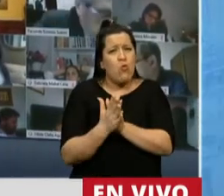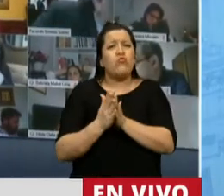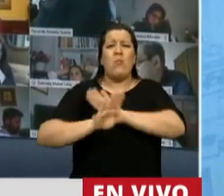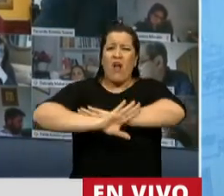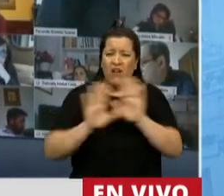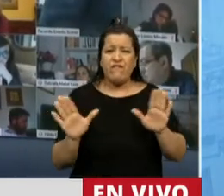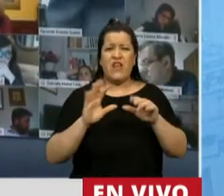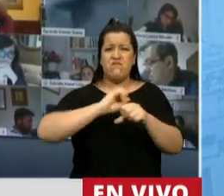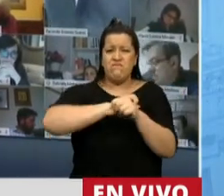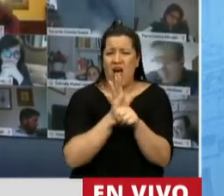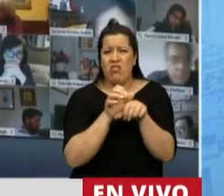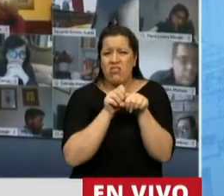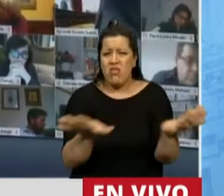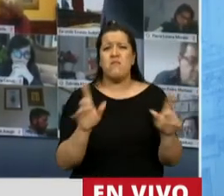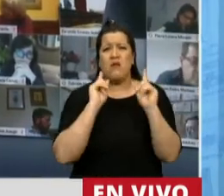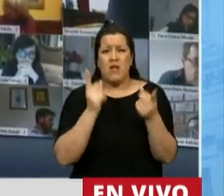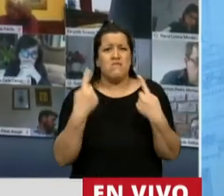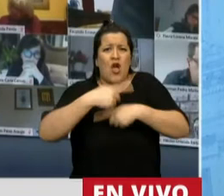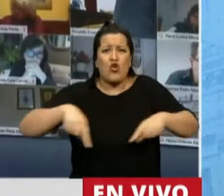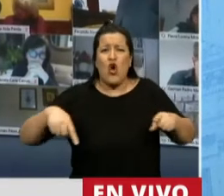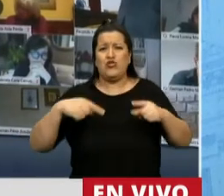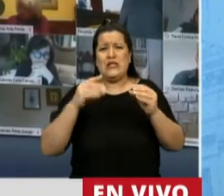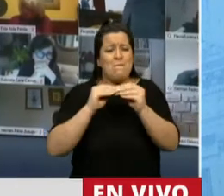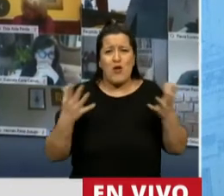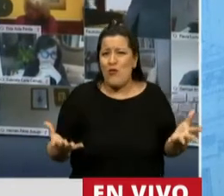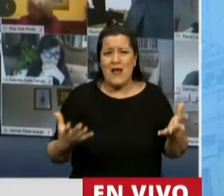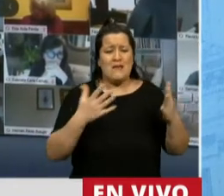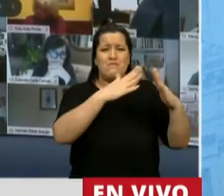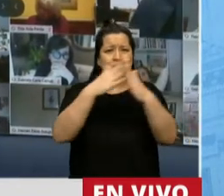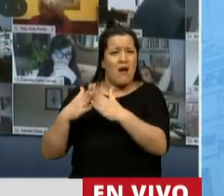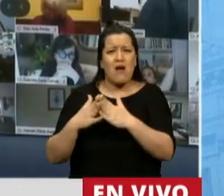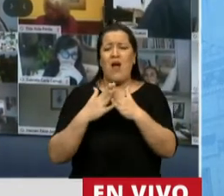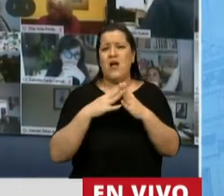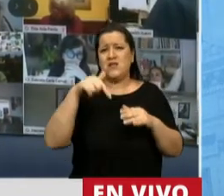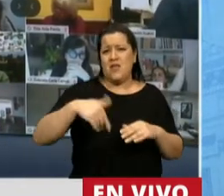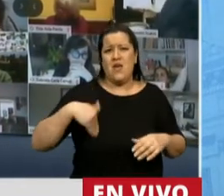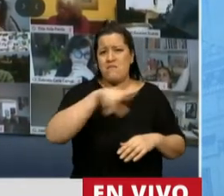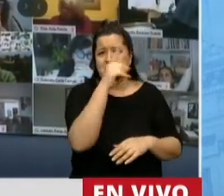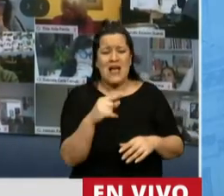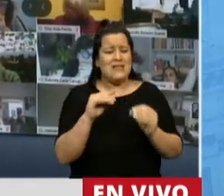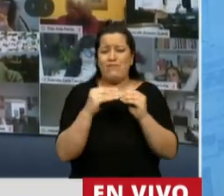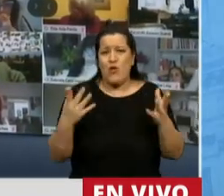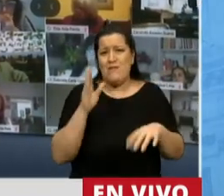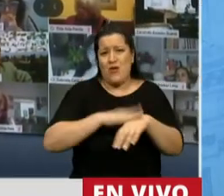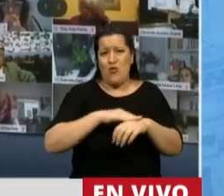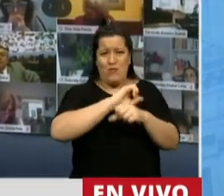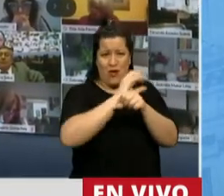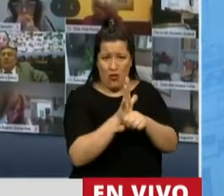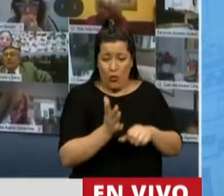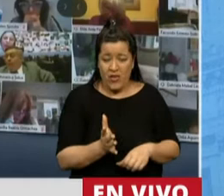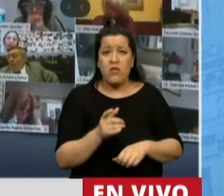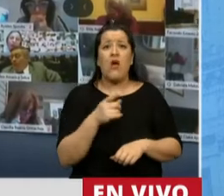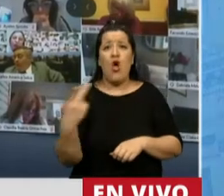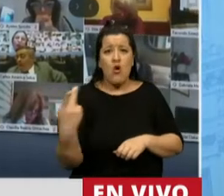las consecuencias que está trayendo en las distintas familias y hogares de nuestro país. Y este trabajo lo